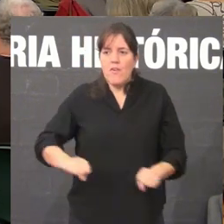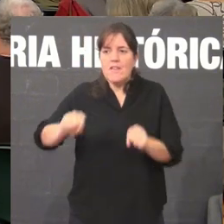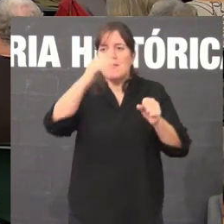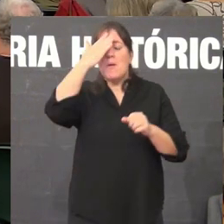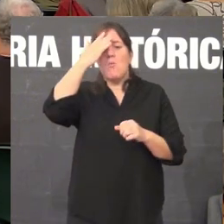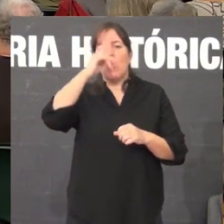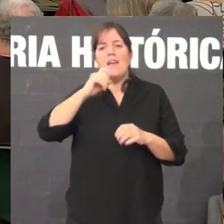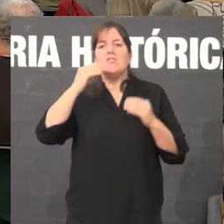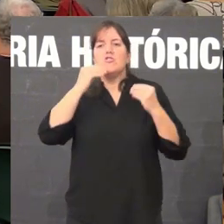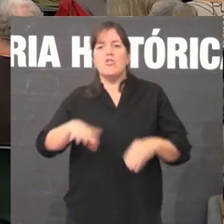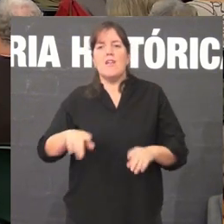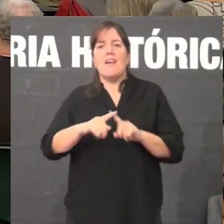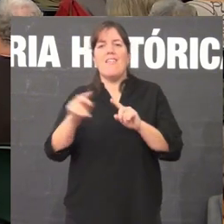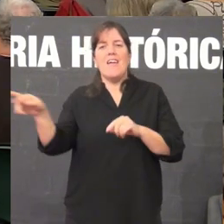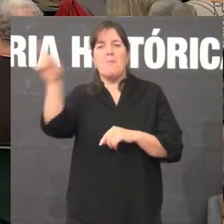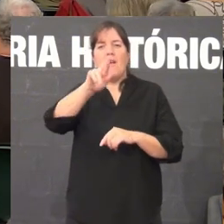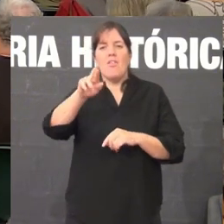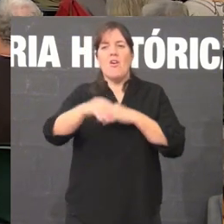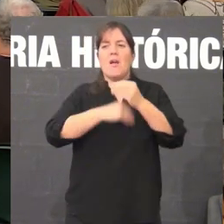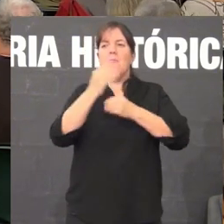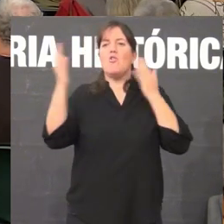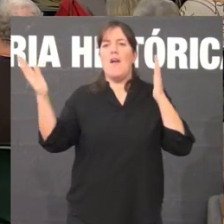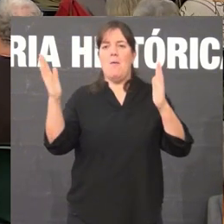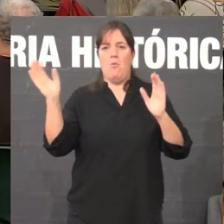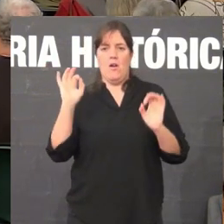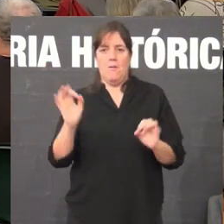simbólica do que aconteceu neses anos.